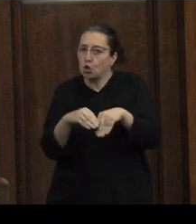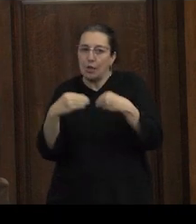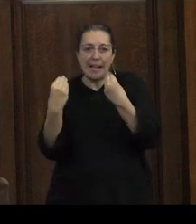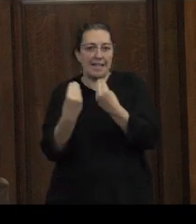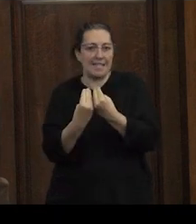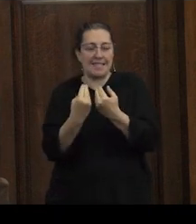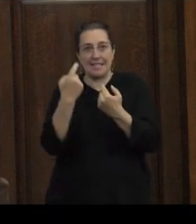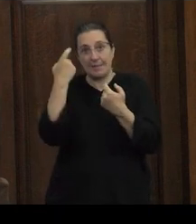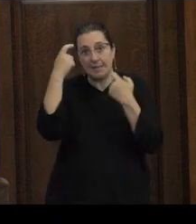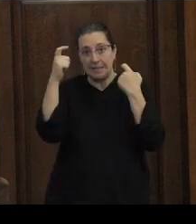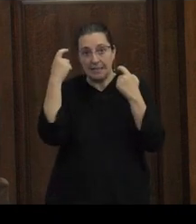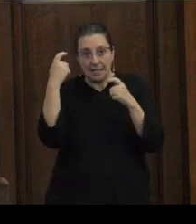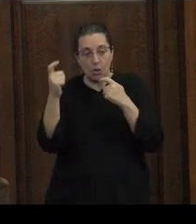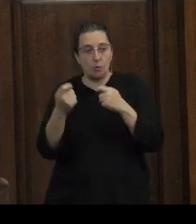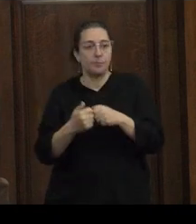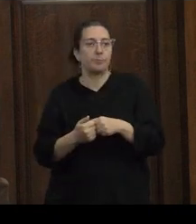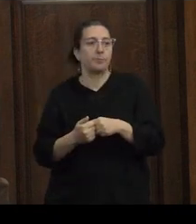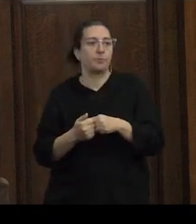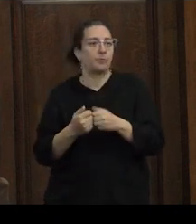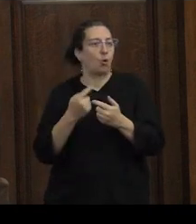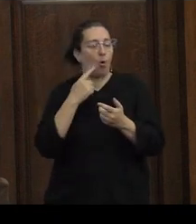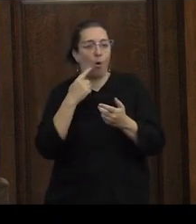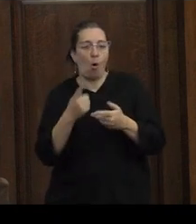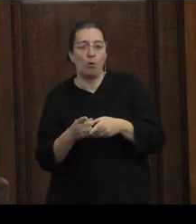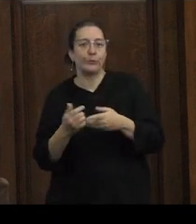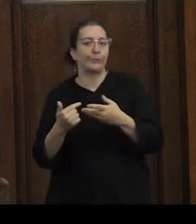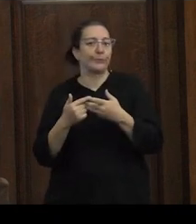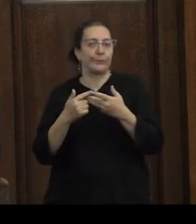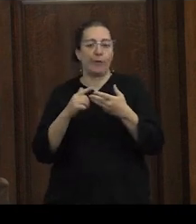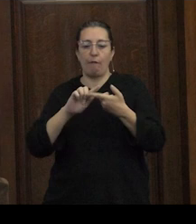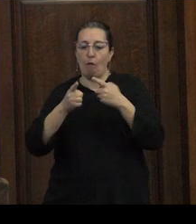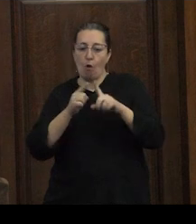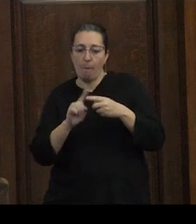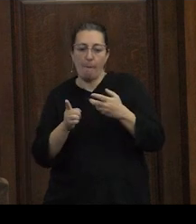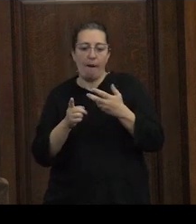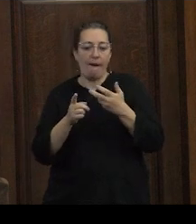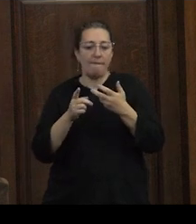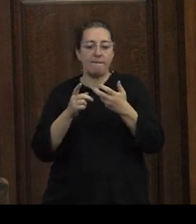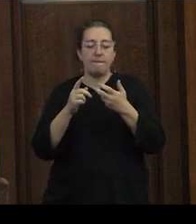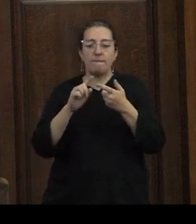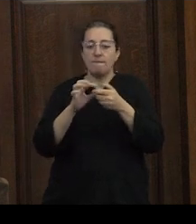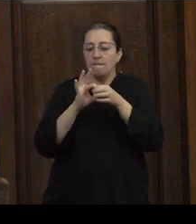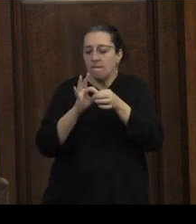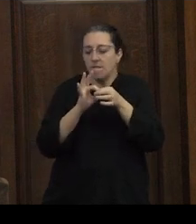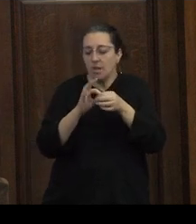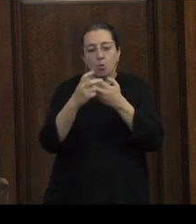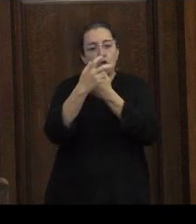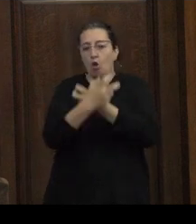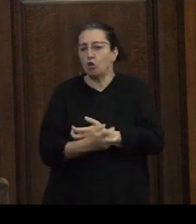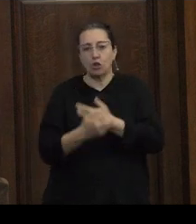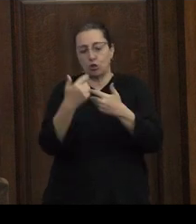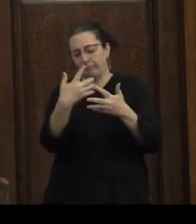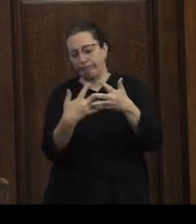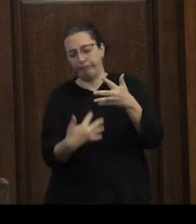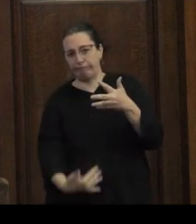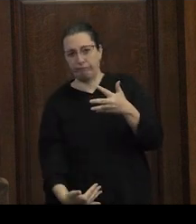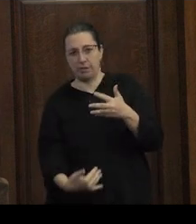sentido el sexting stalking ghosting vínculo tóxico y así sucesivamente